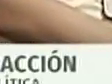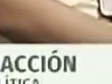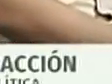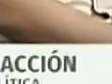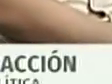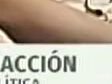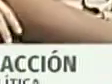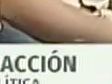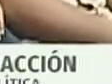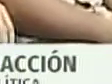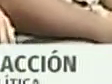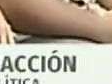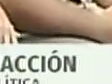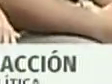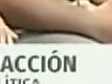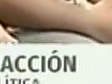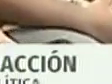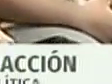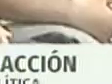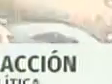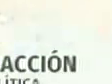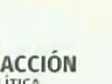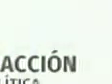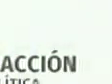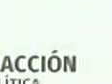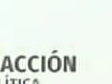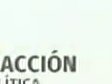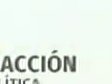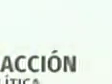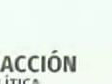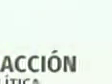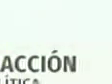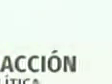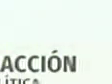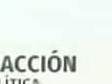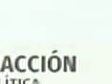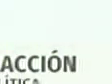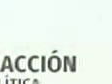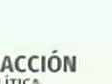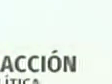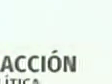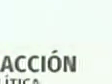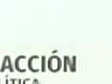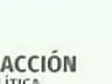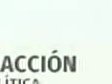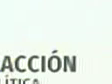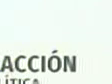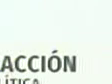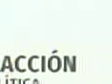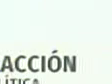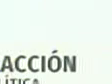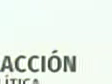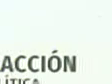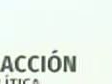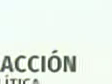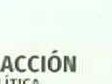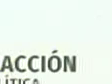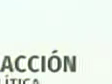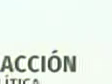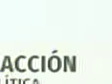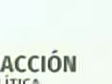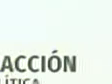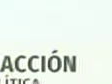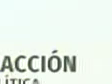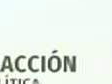juventud profesional la juventud de los barrios la juventud trabajo de liderazgo de articulación de